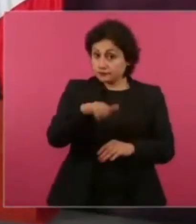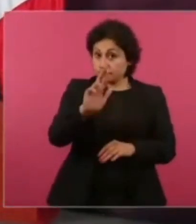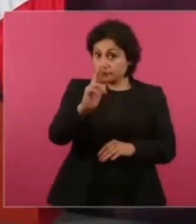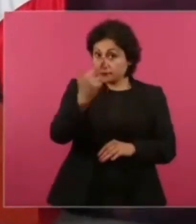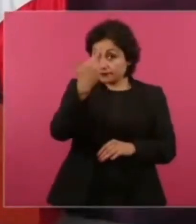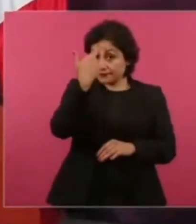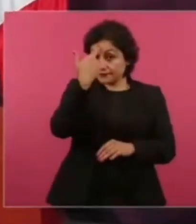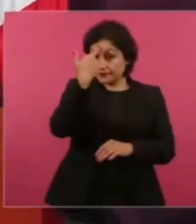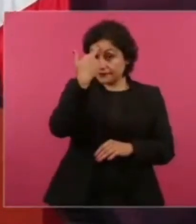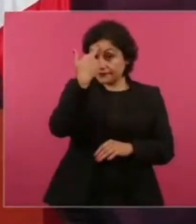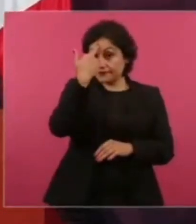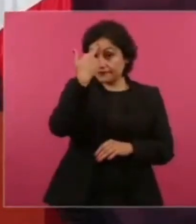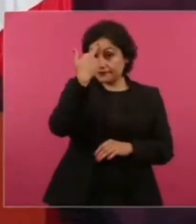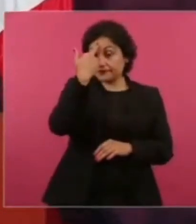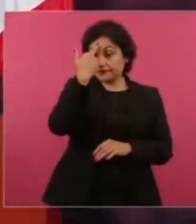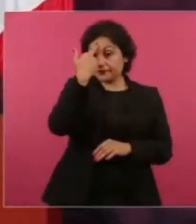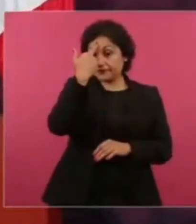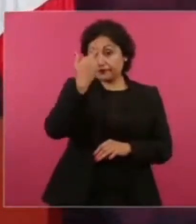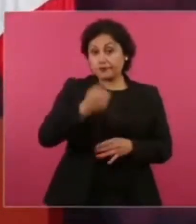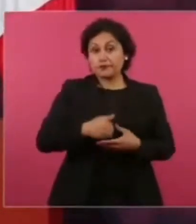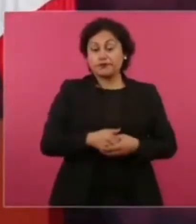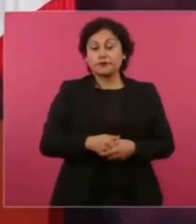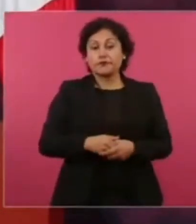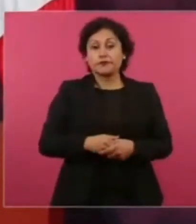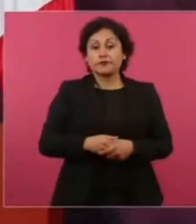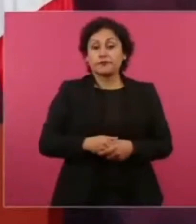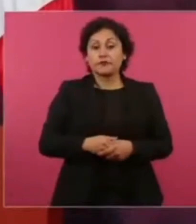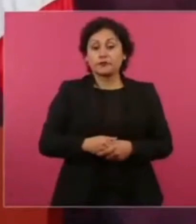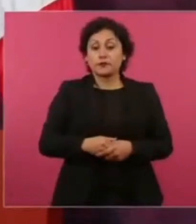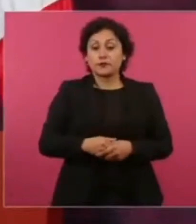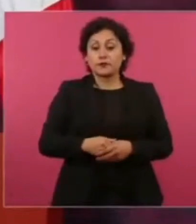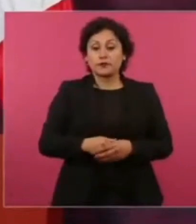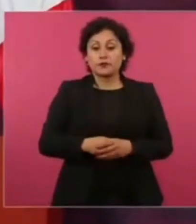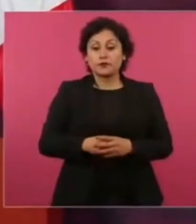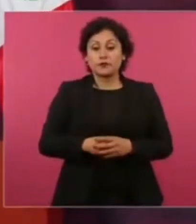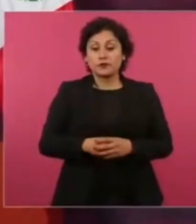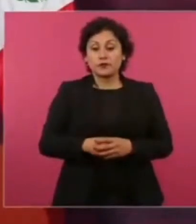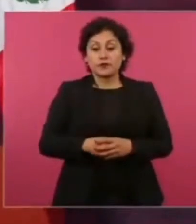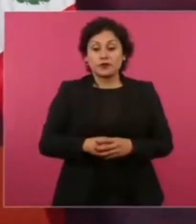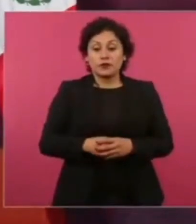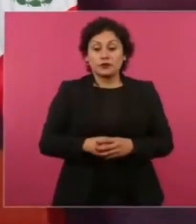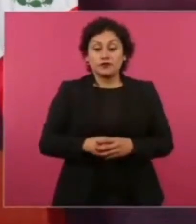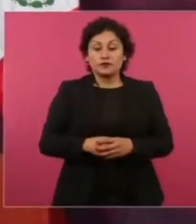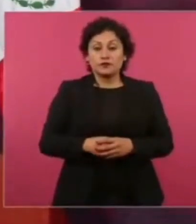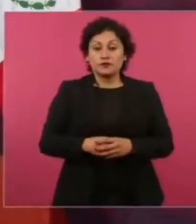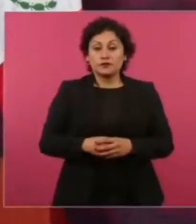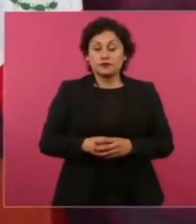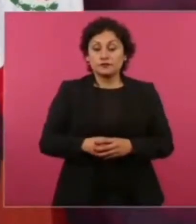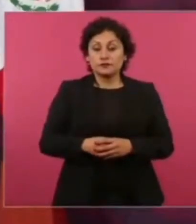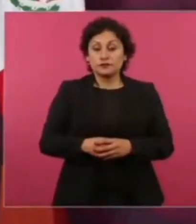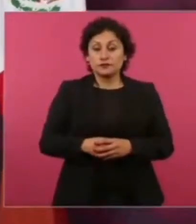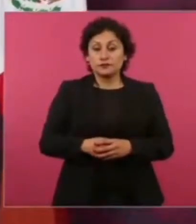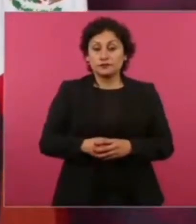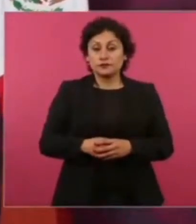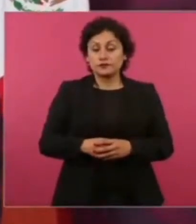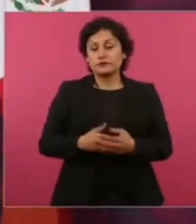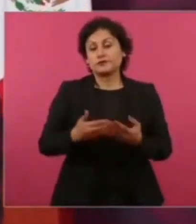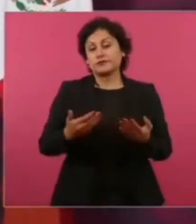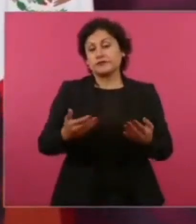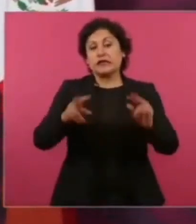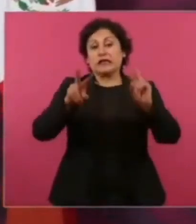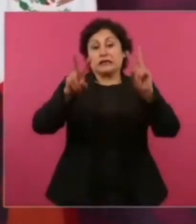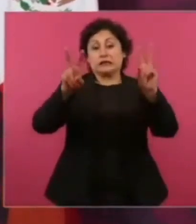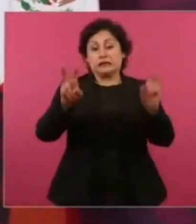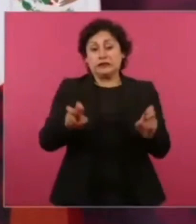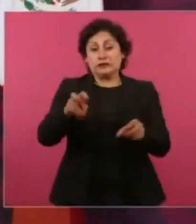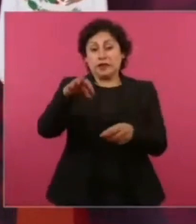que siempre, y más en tiempos electorales,